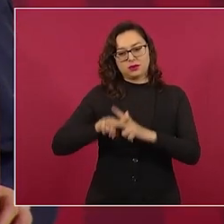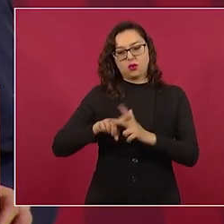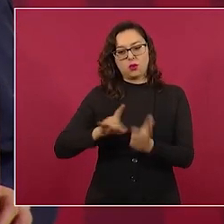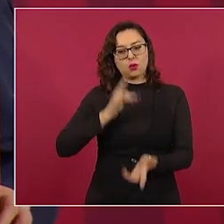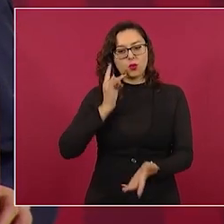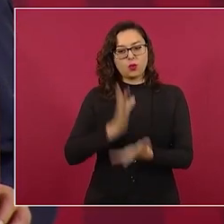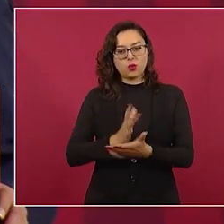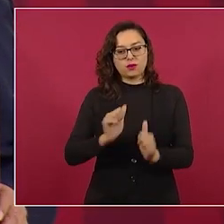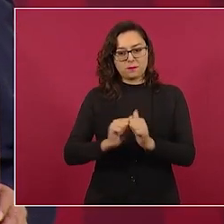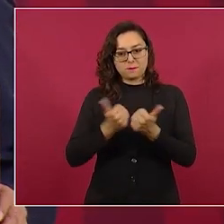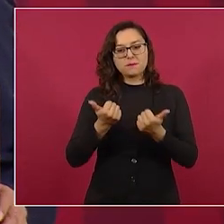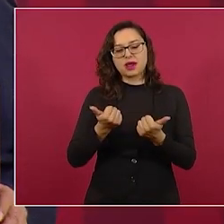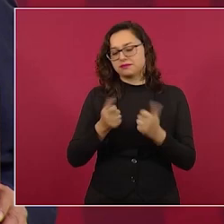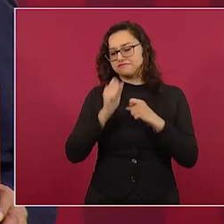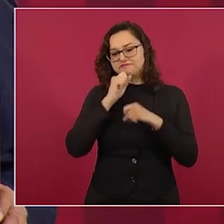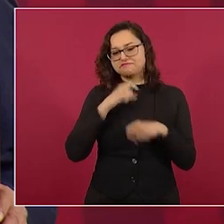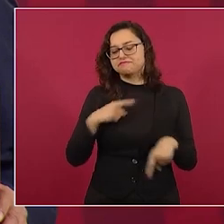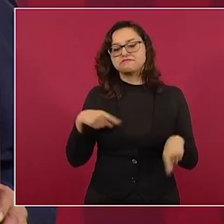también